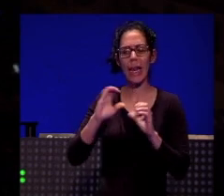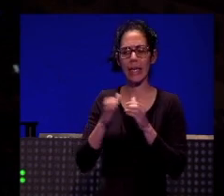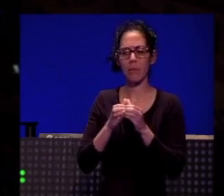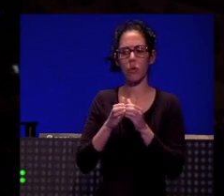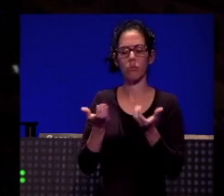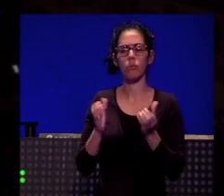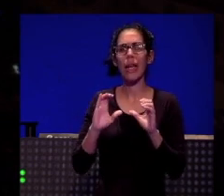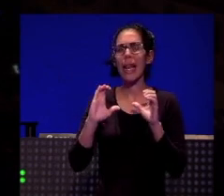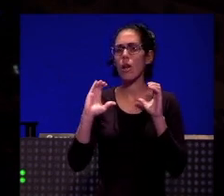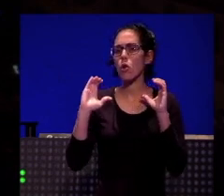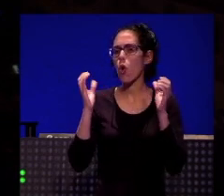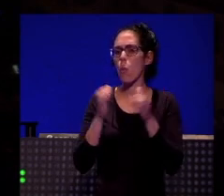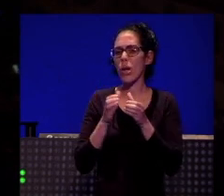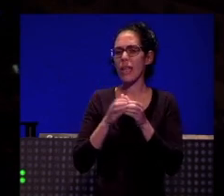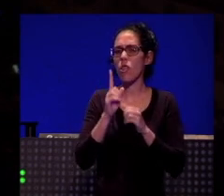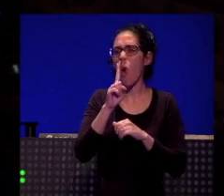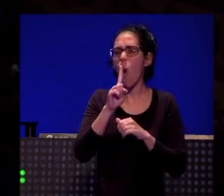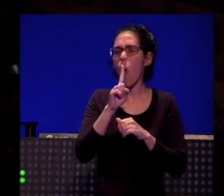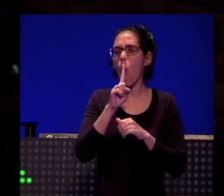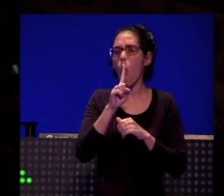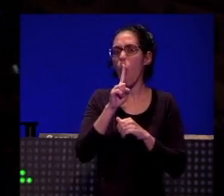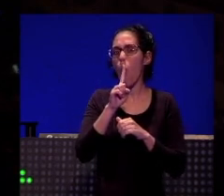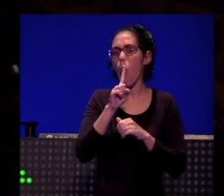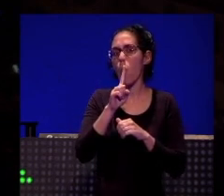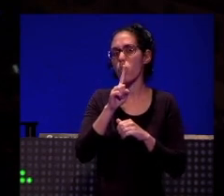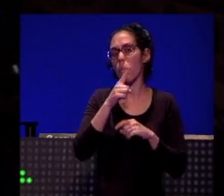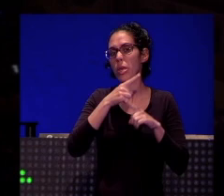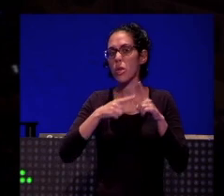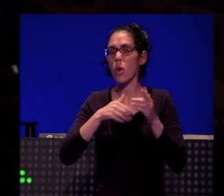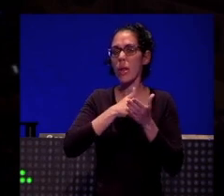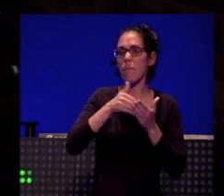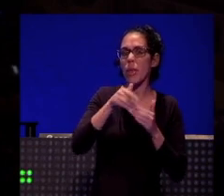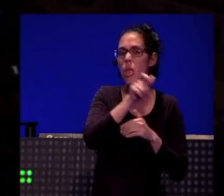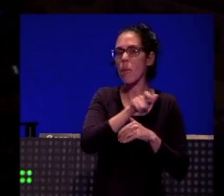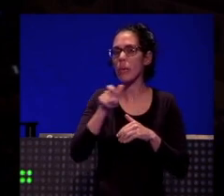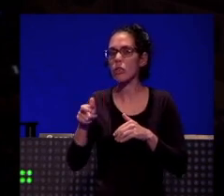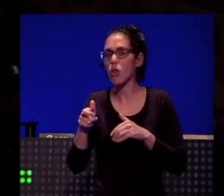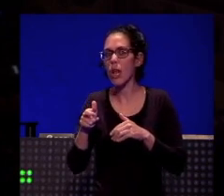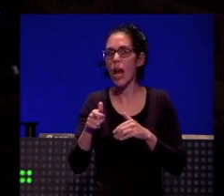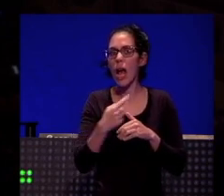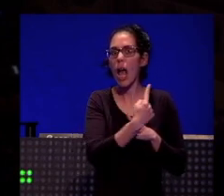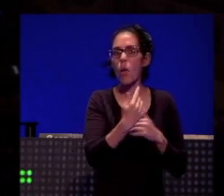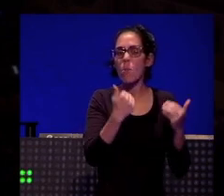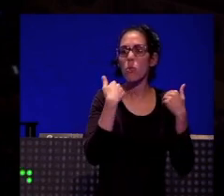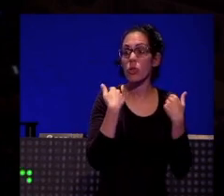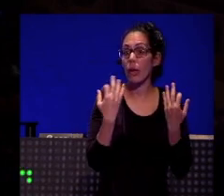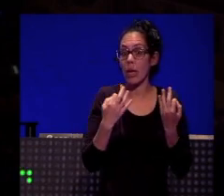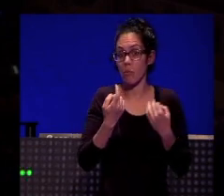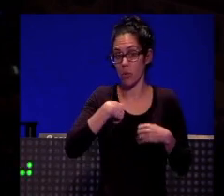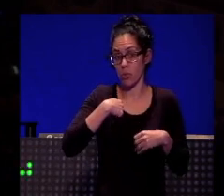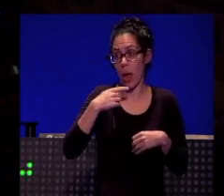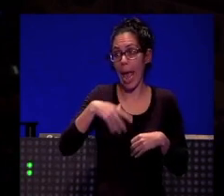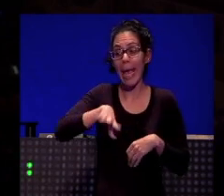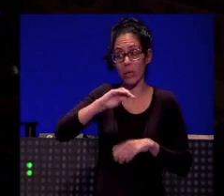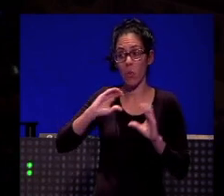distribuye una comunidad de un millón y medio de personas? ¿Quién responde a qué? Porque entiendo que será un equipo amplio de community